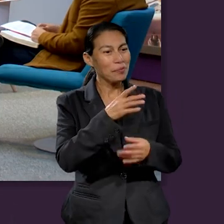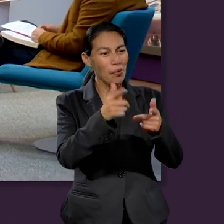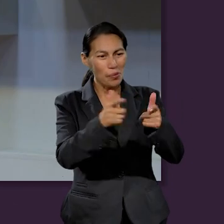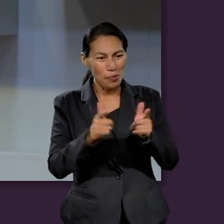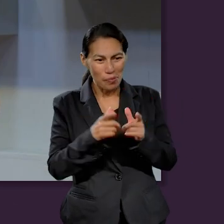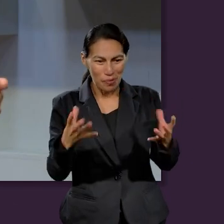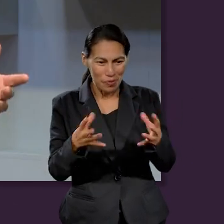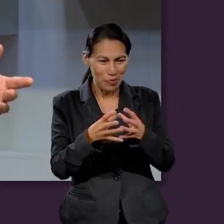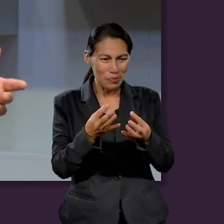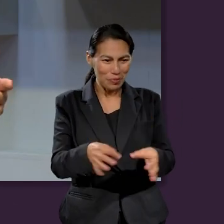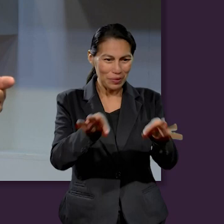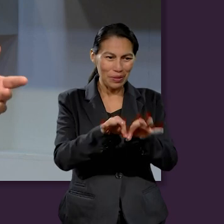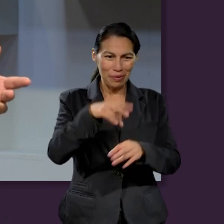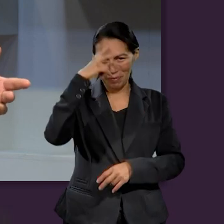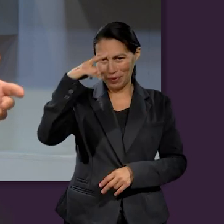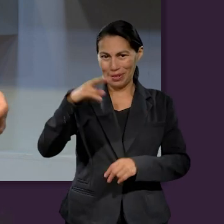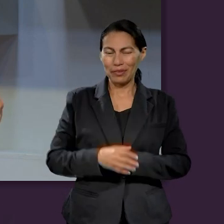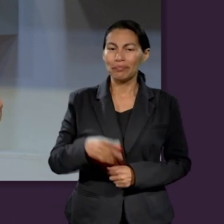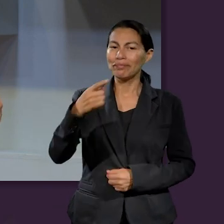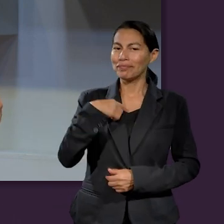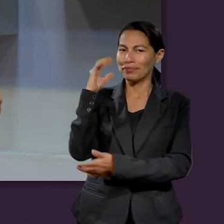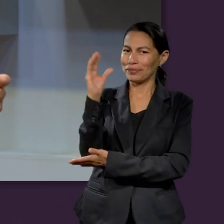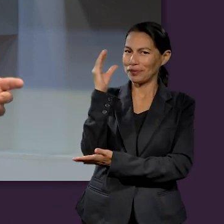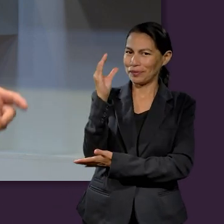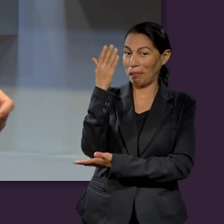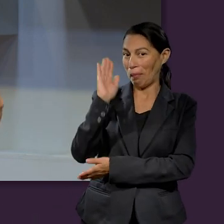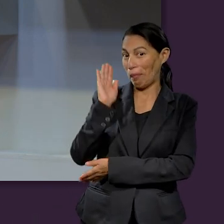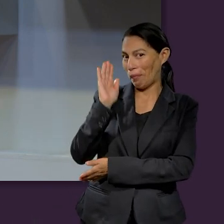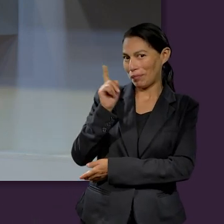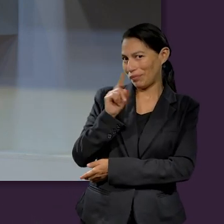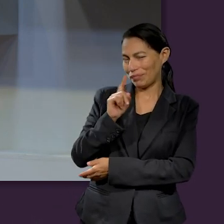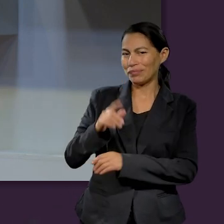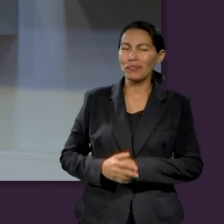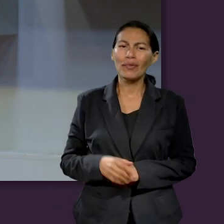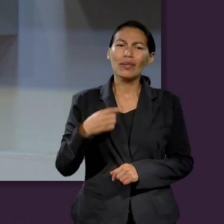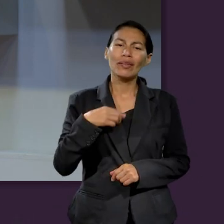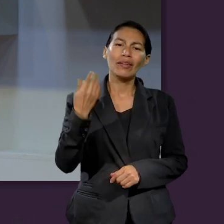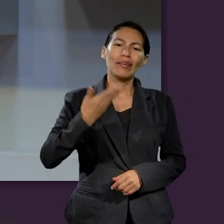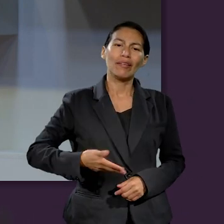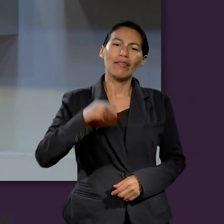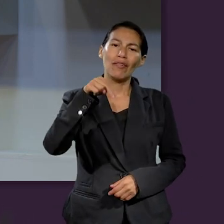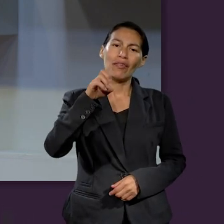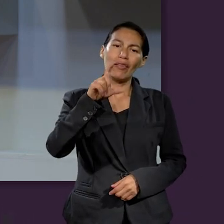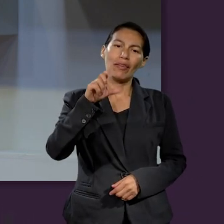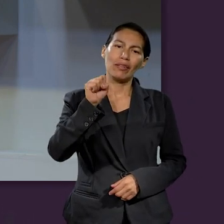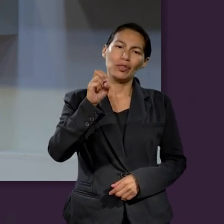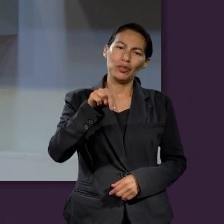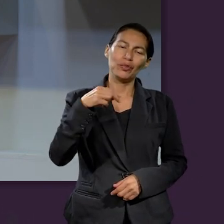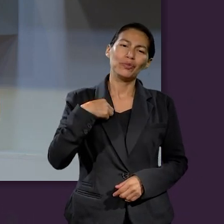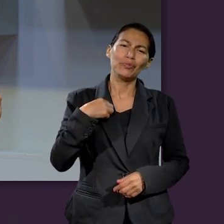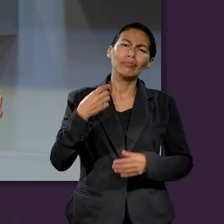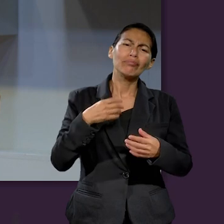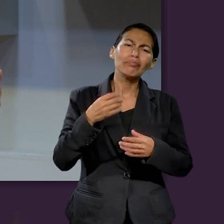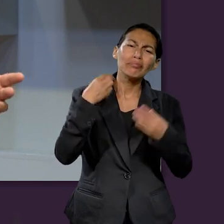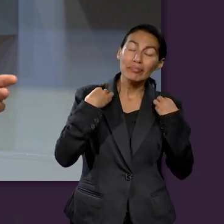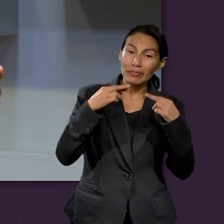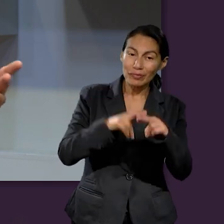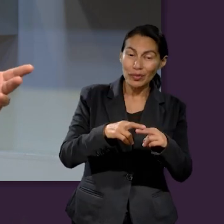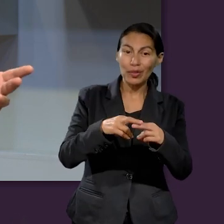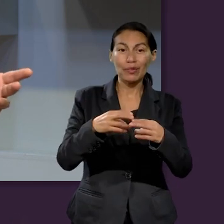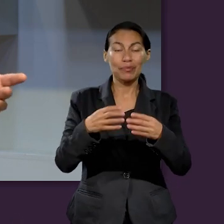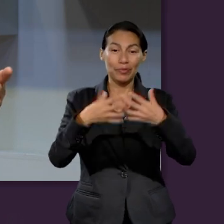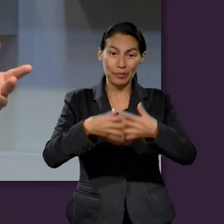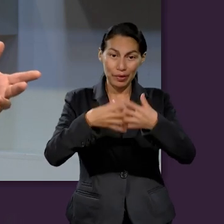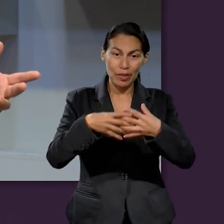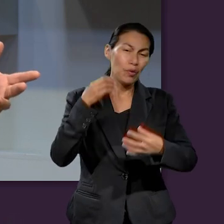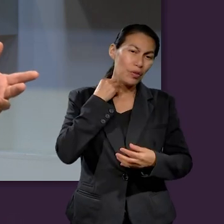mexicanos, yo soy colombiano, aunque no lo parezco, soy Nelson Díaz, capellán de la Facultad de Ciencias Empresariales y Jurídicas, y será un gusto poder